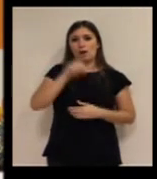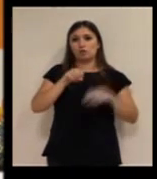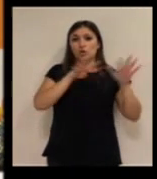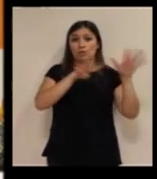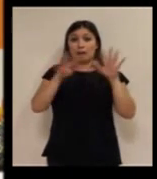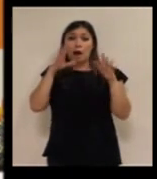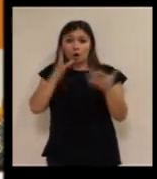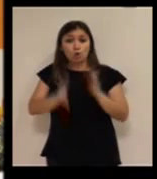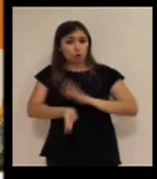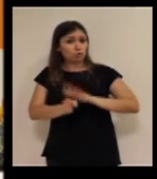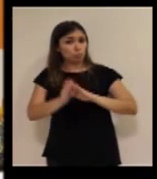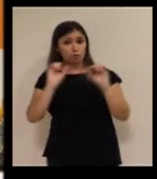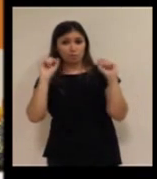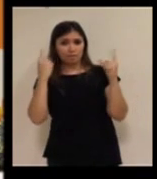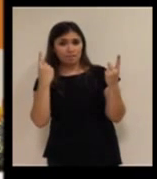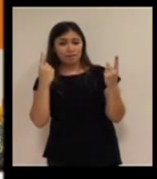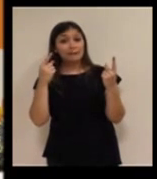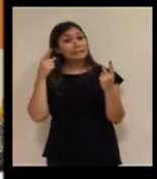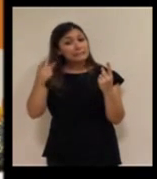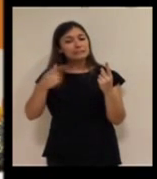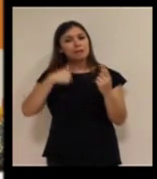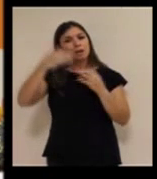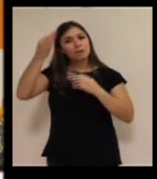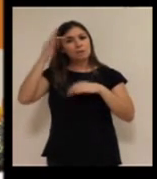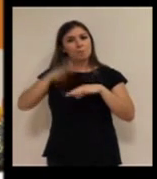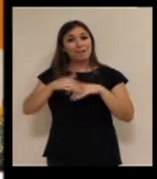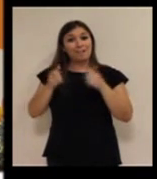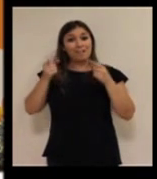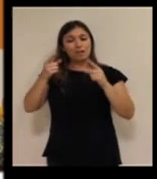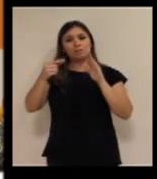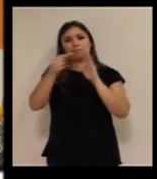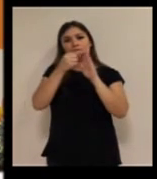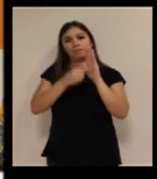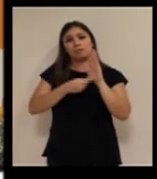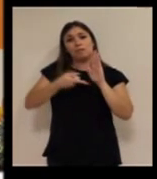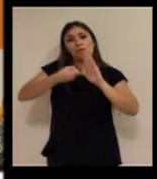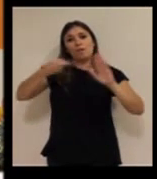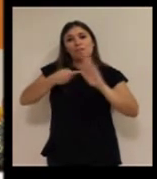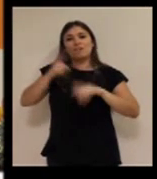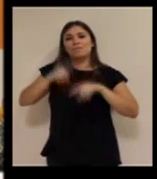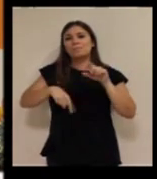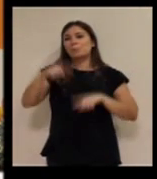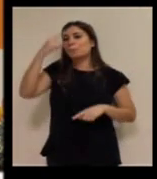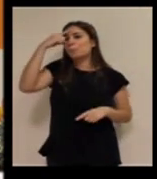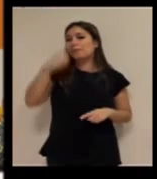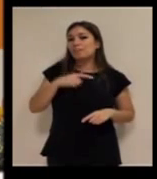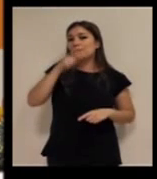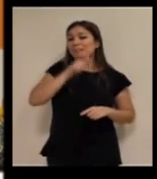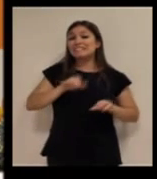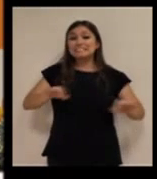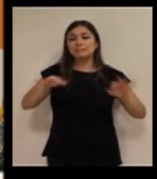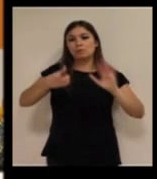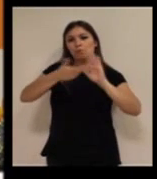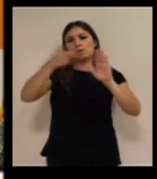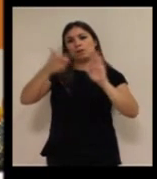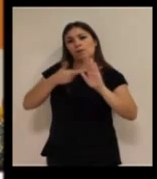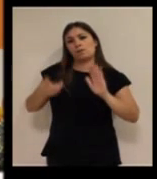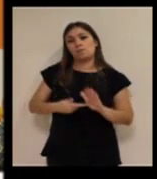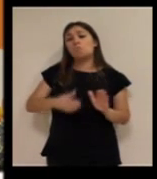todavía sigue vigente, y que ya en los requisitos de acceso eliminaba a ciertos perfiles de personas por tener